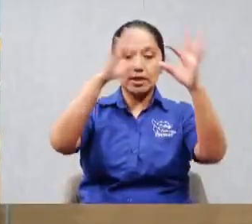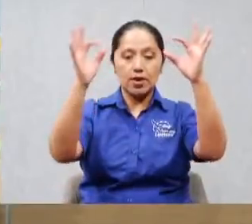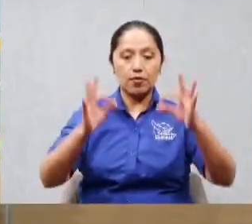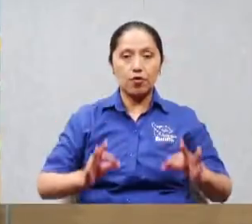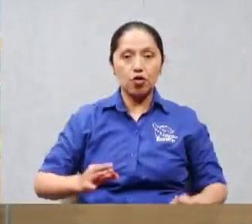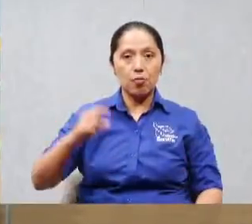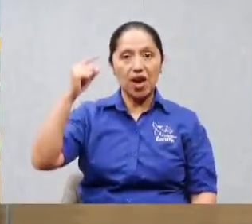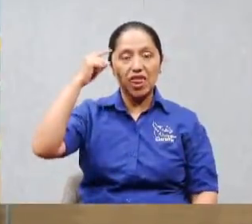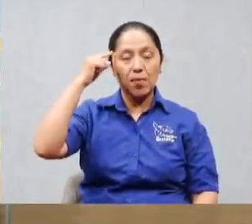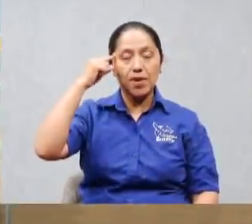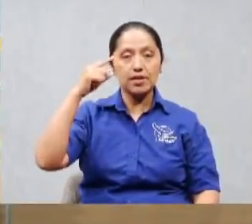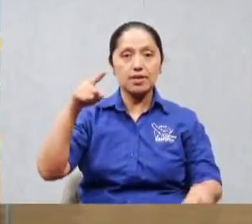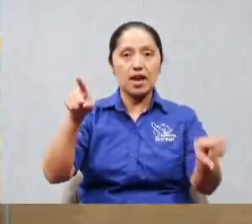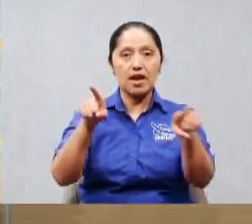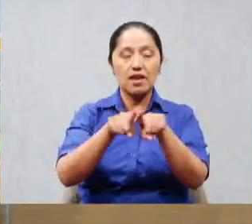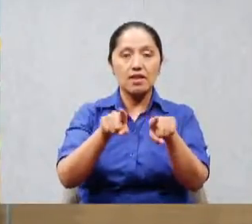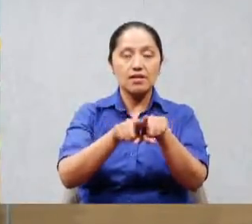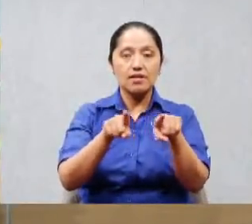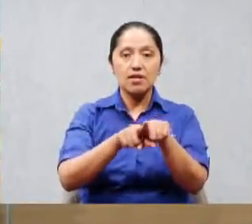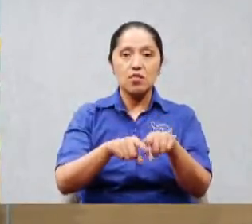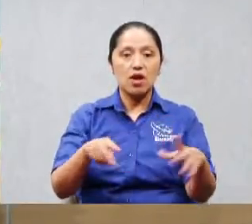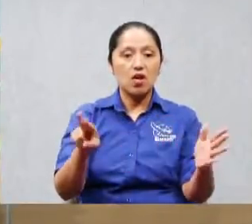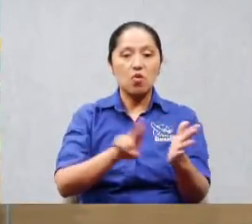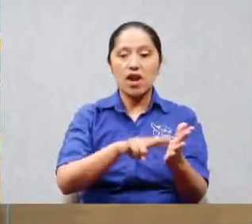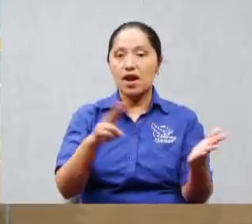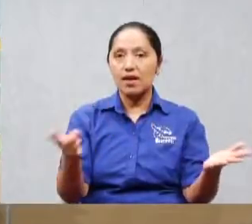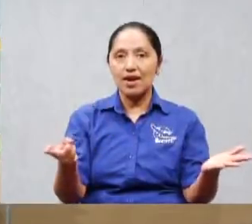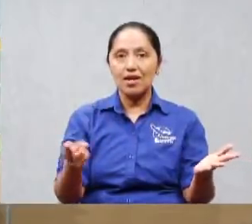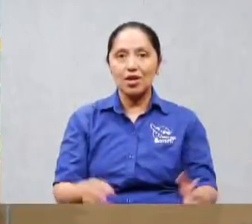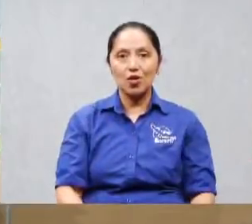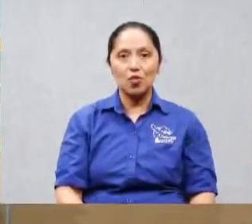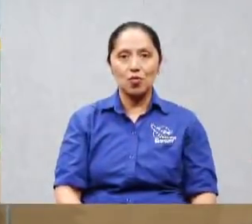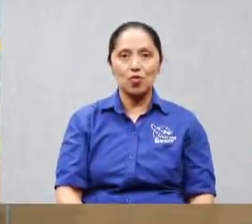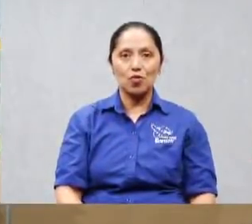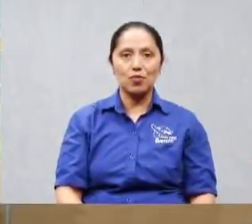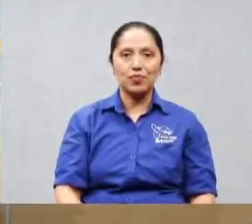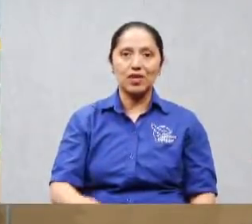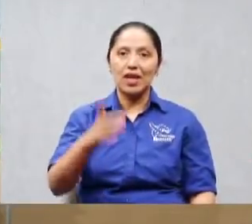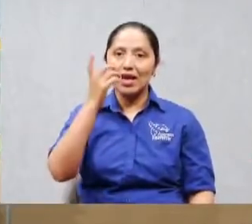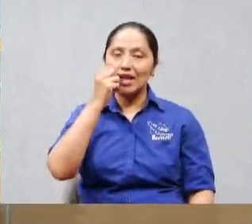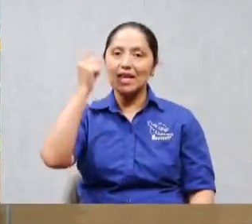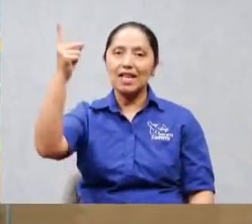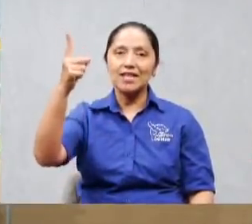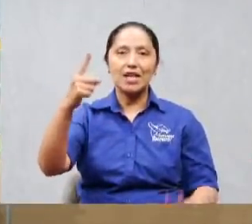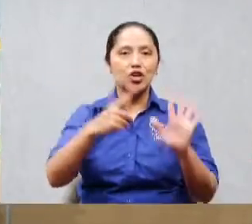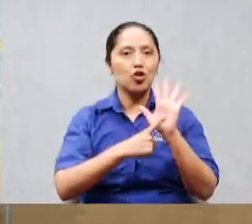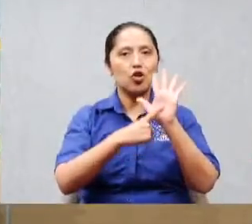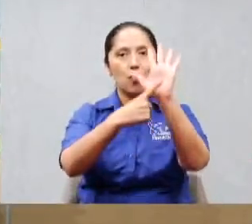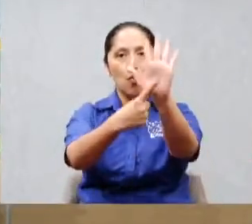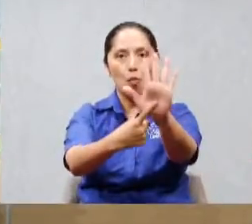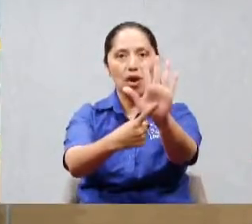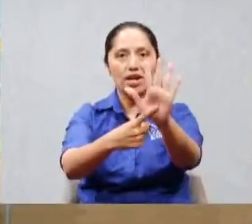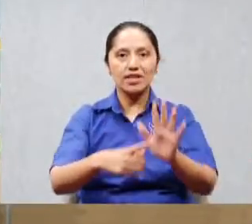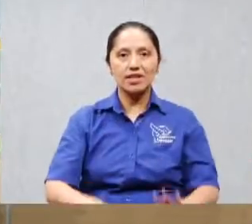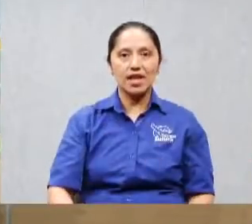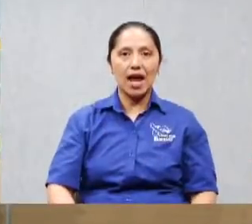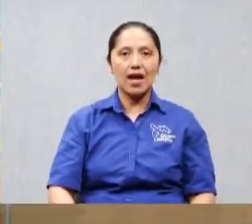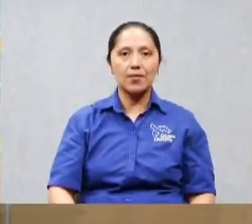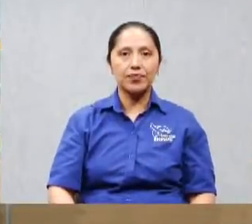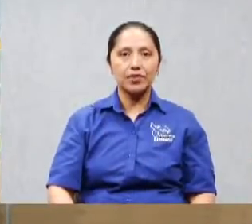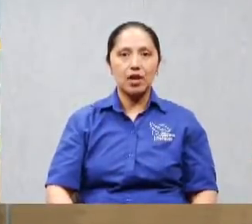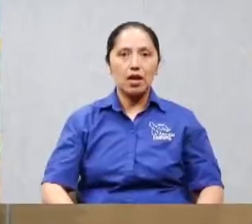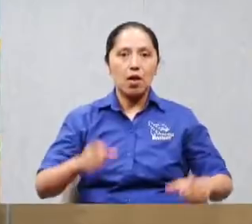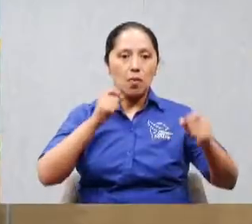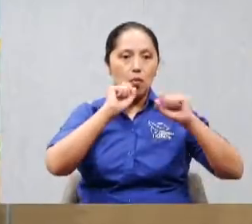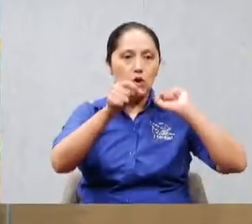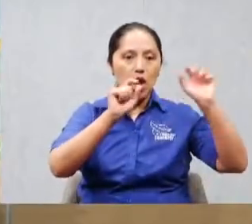y el señor solo presenta una pandemia y ahí estamos todos clamando por cierto que esta semana vamos